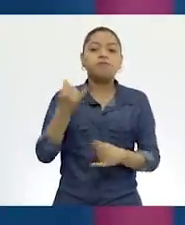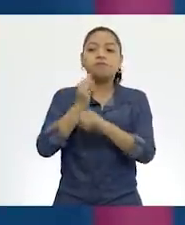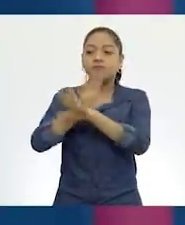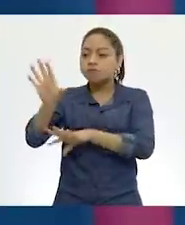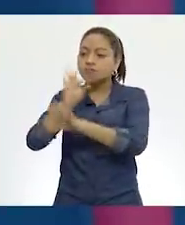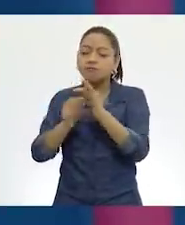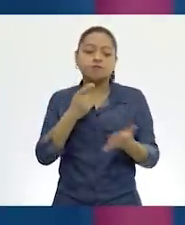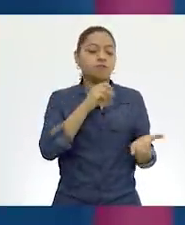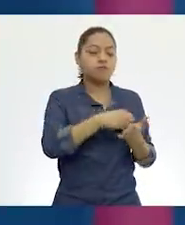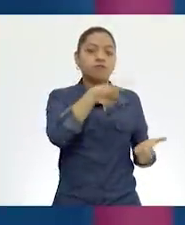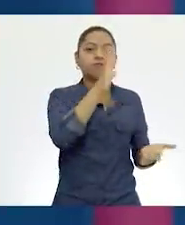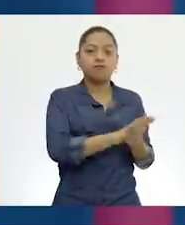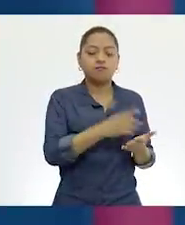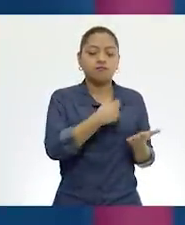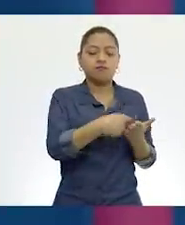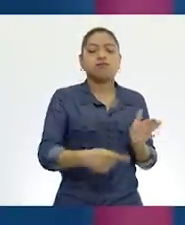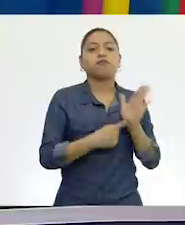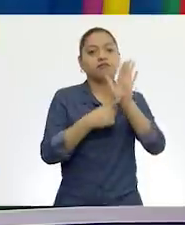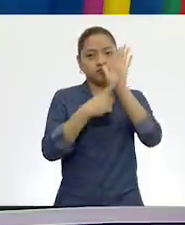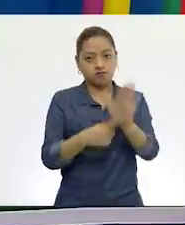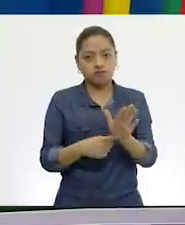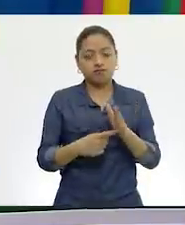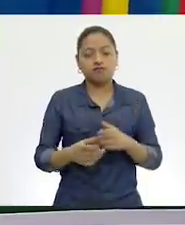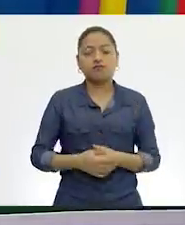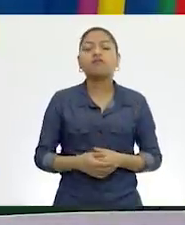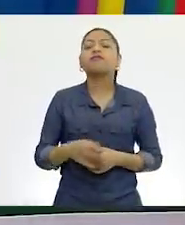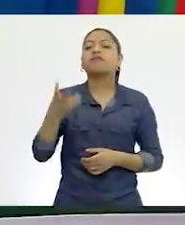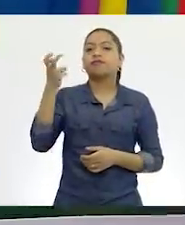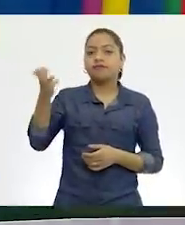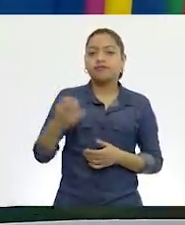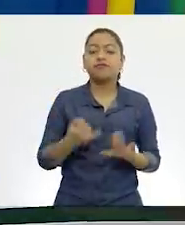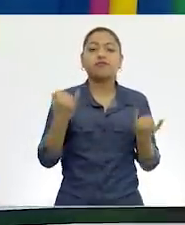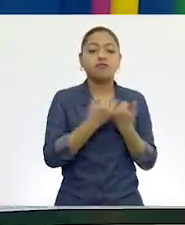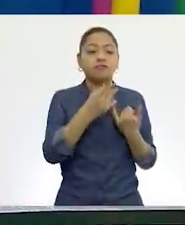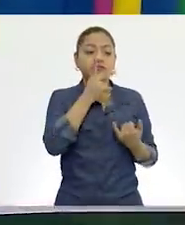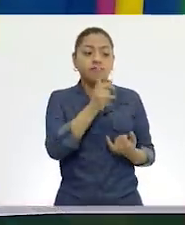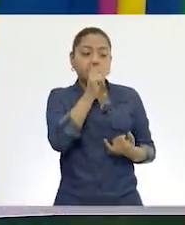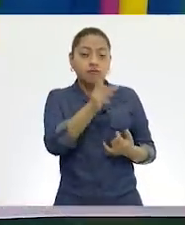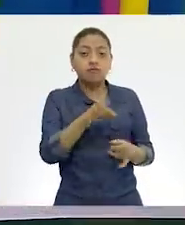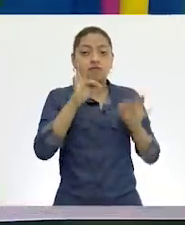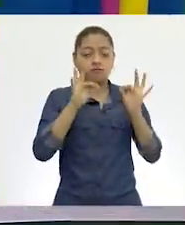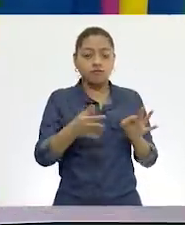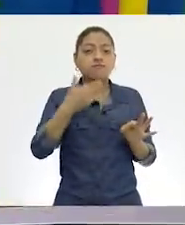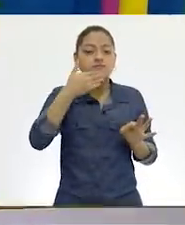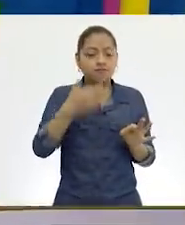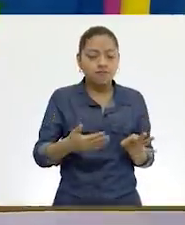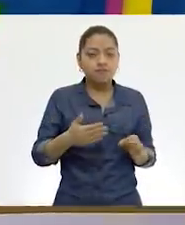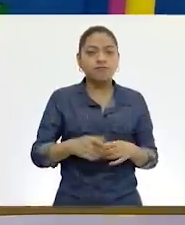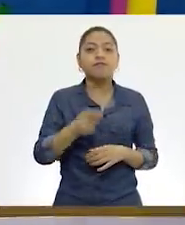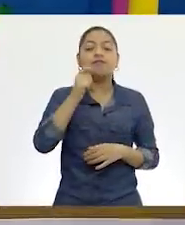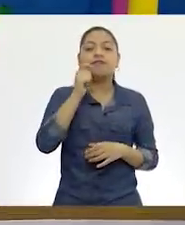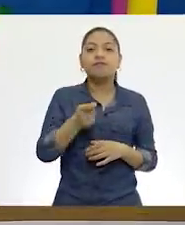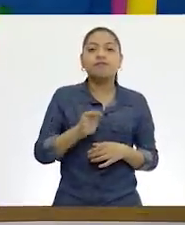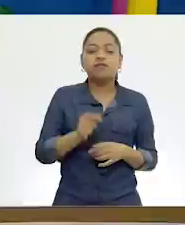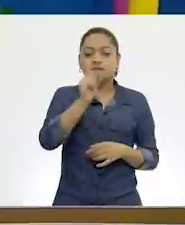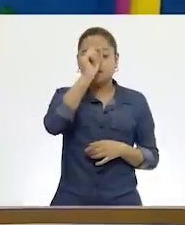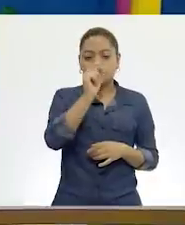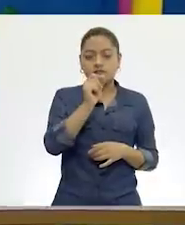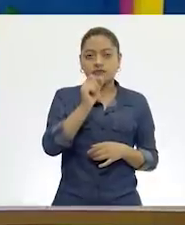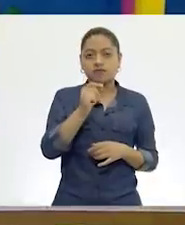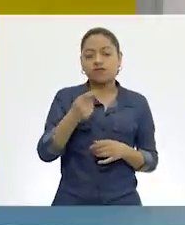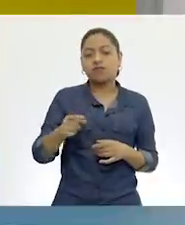saber. Y en cuanto a ortografía, muy bien, María, en cuanto a ortografía, los signos de interrogación, recuérdenlo también.